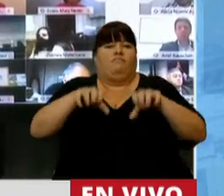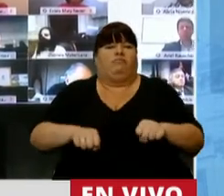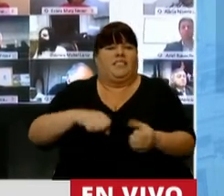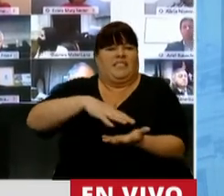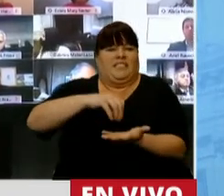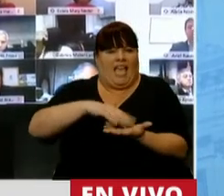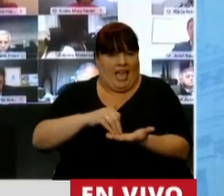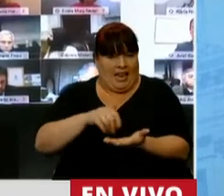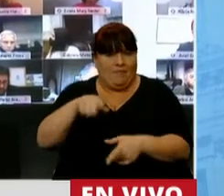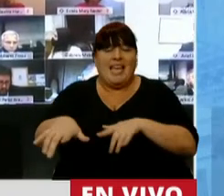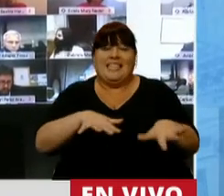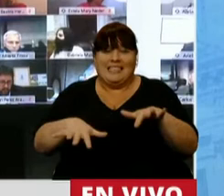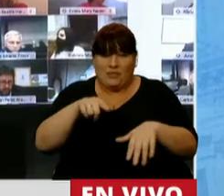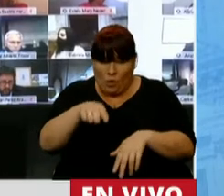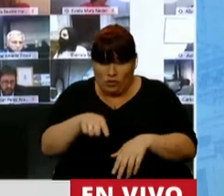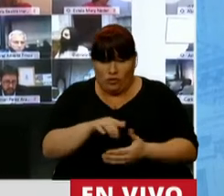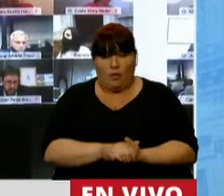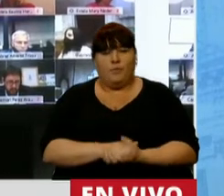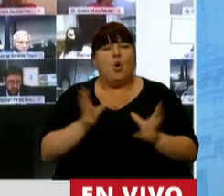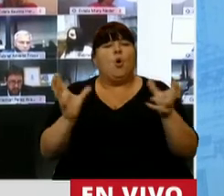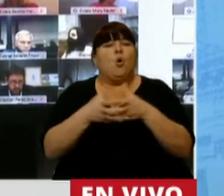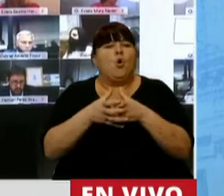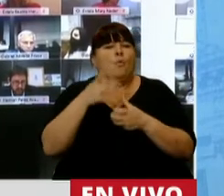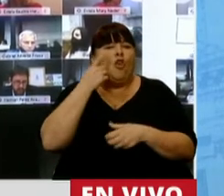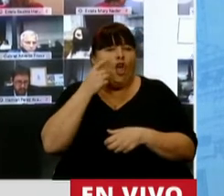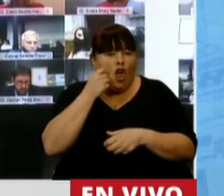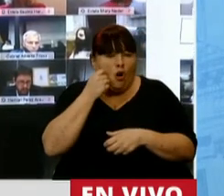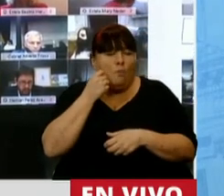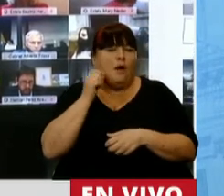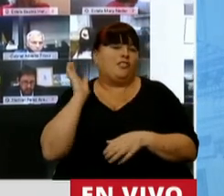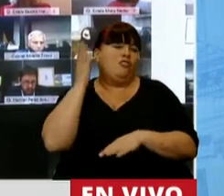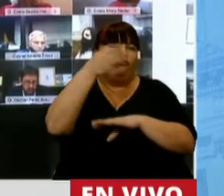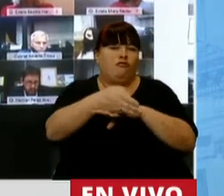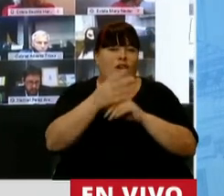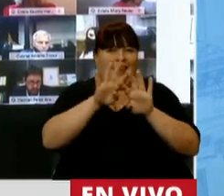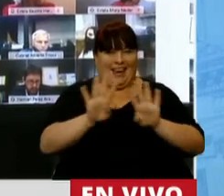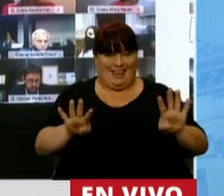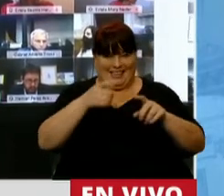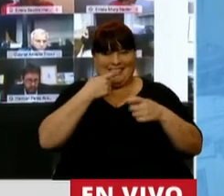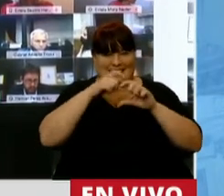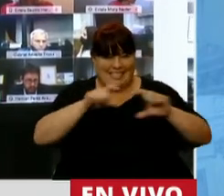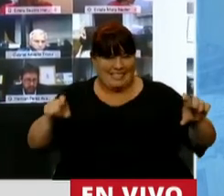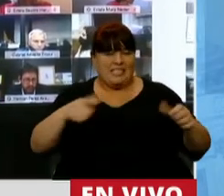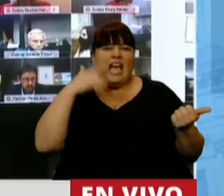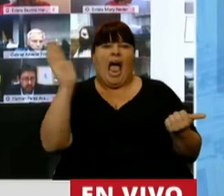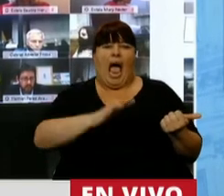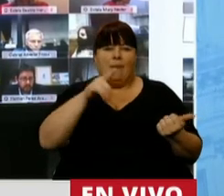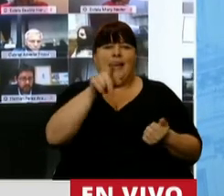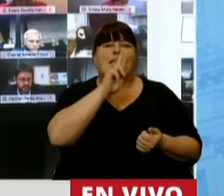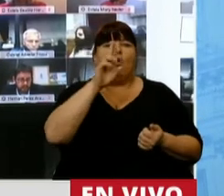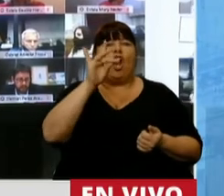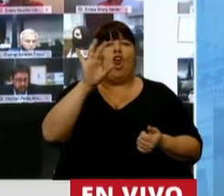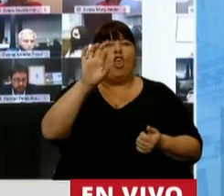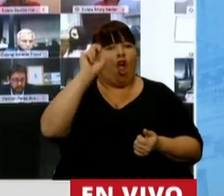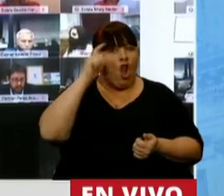tierras. En ese contexto, un grupo de hombres se acercaron a la tranquera, la amenazaron a Dolores